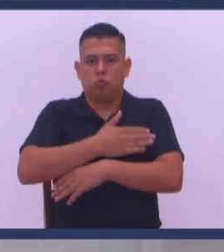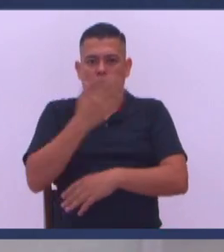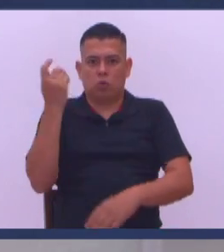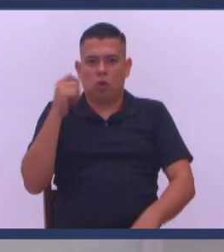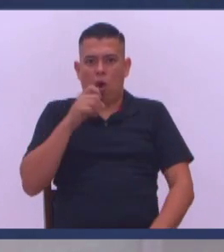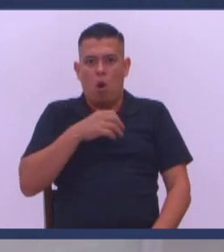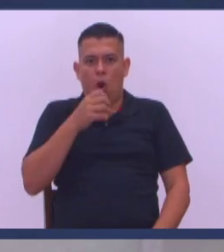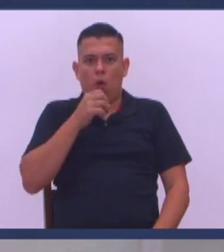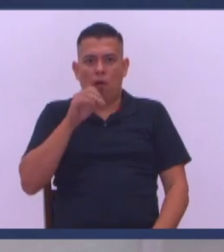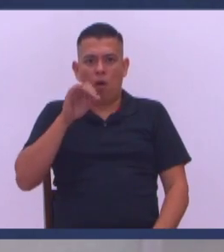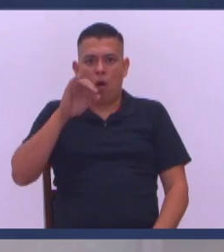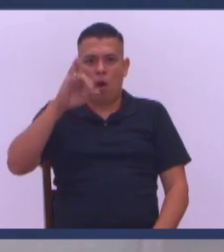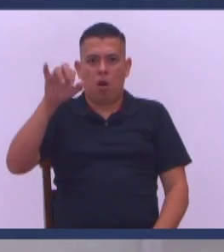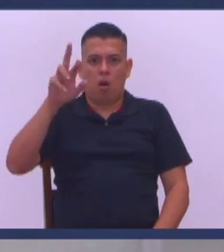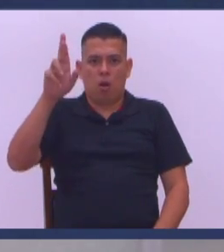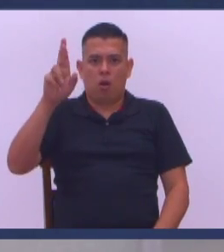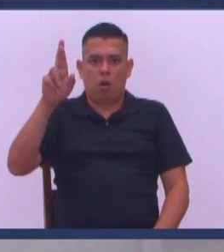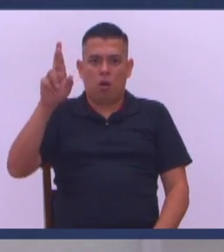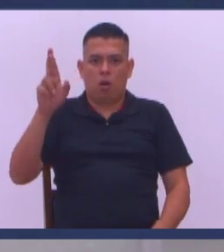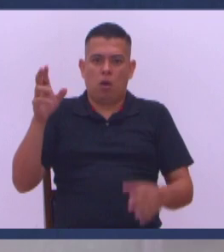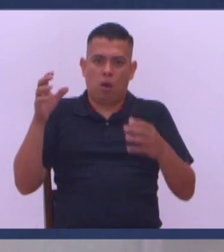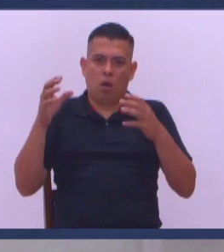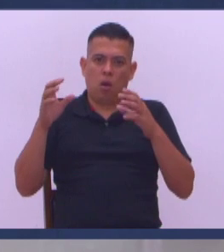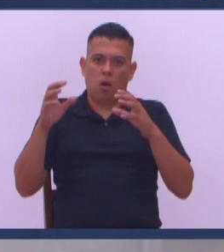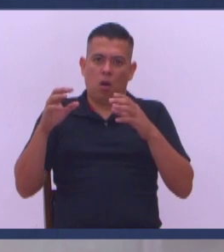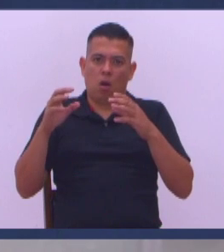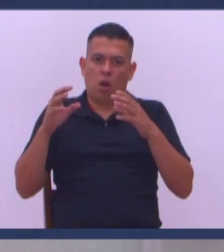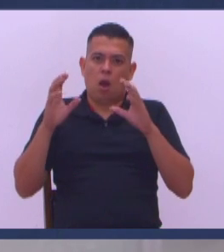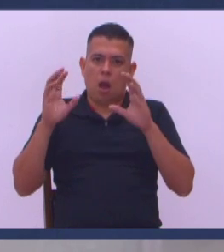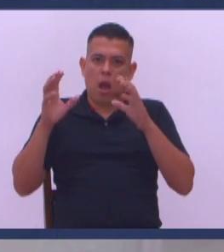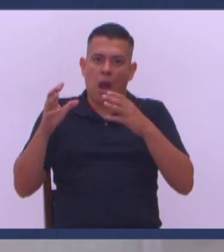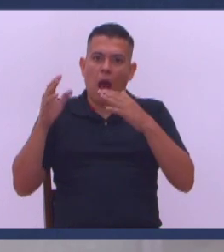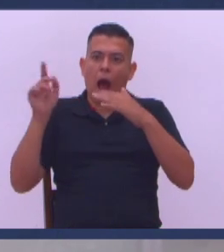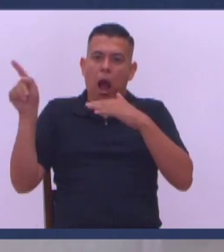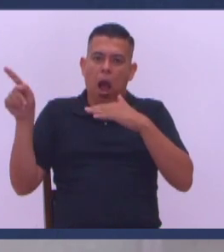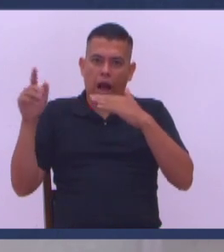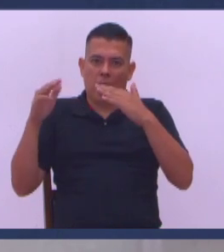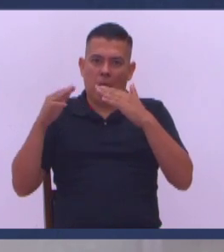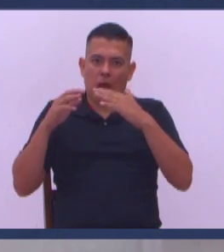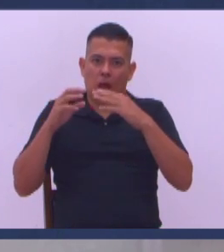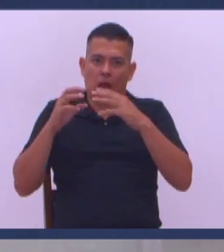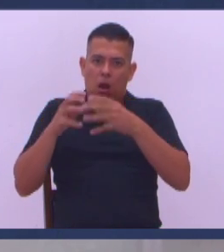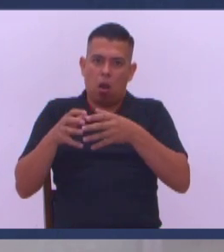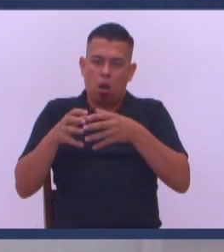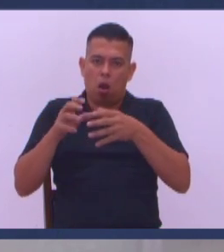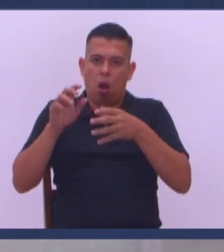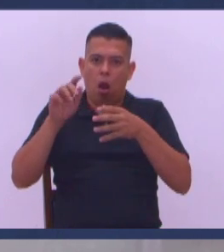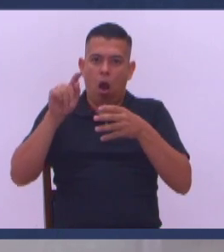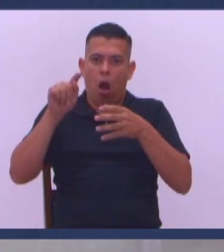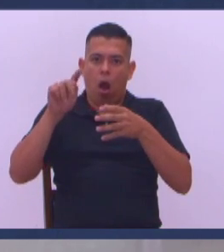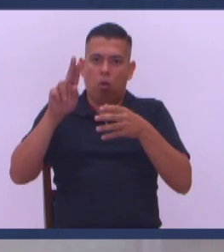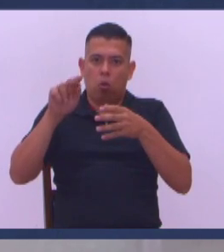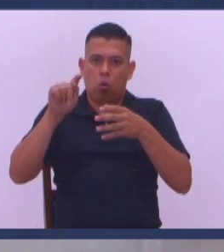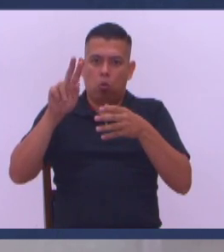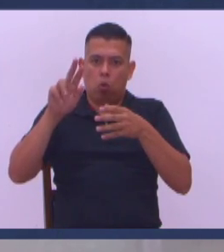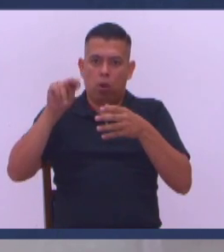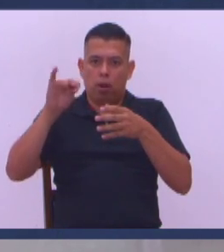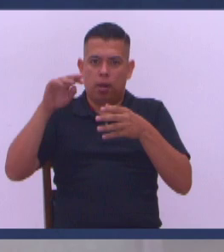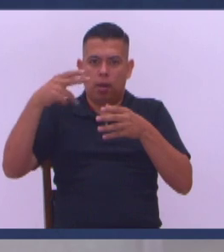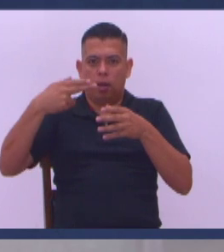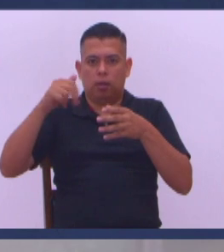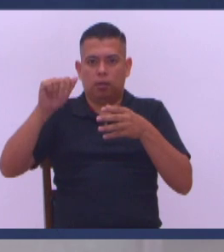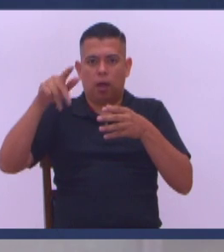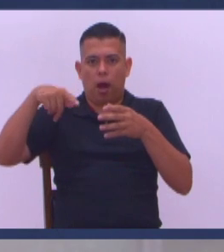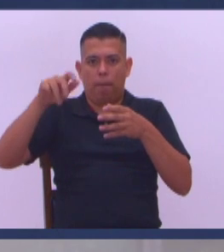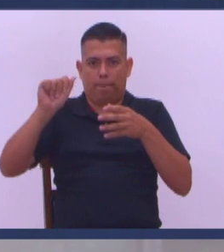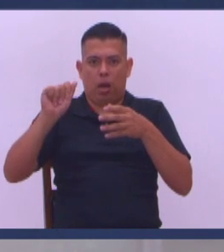Información Que el Toby Está con los de la Tutulichapa Hermano Nosotros hemos Construido una capilla Y una guardería En la Tutulichapa Que le invito Que la va a llevar Porque estoy Y